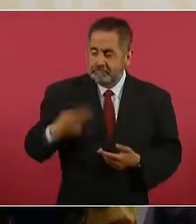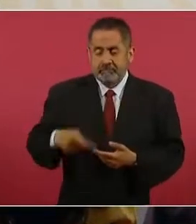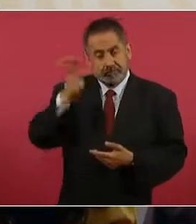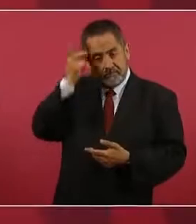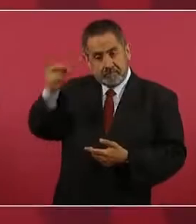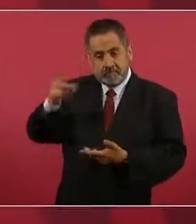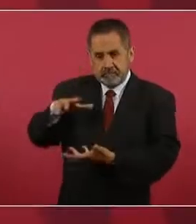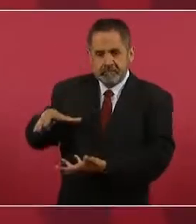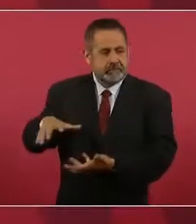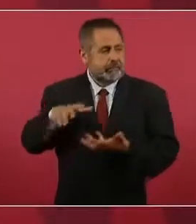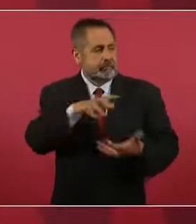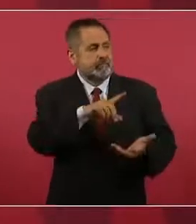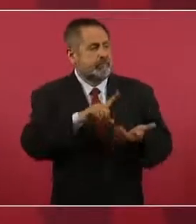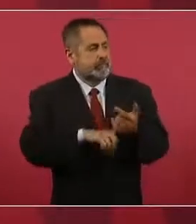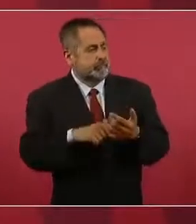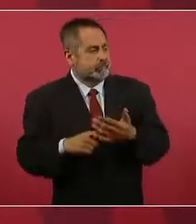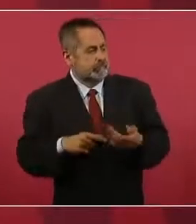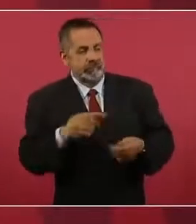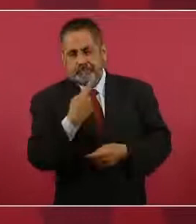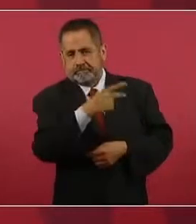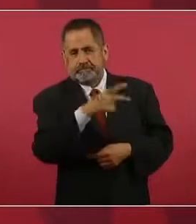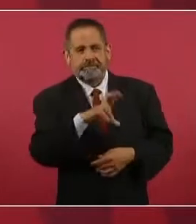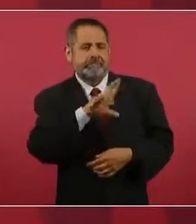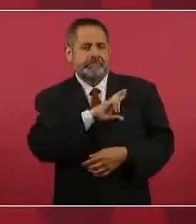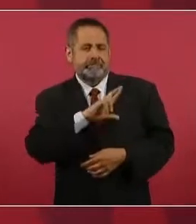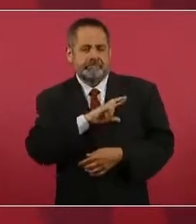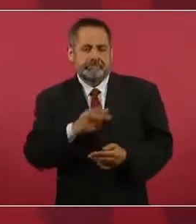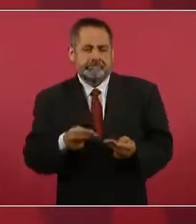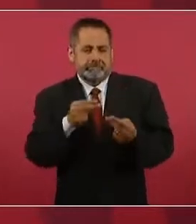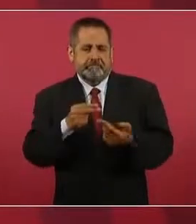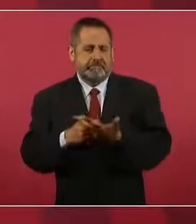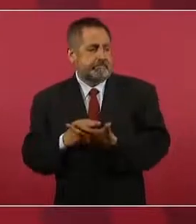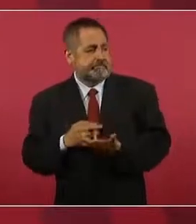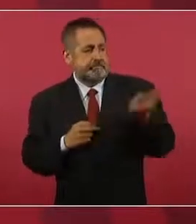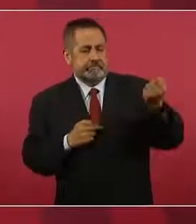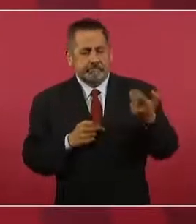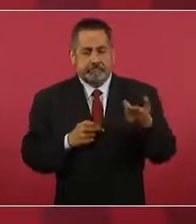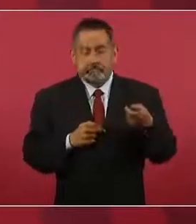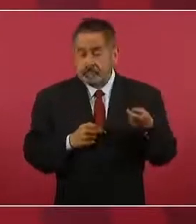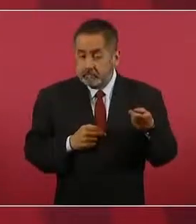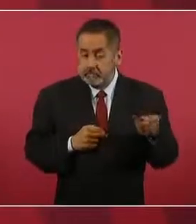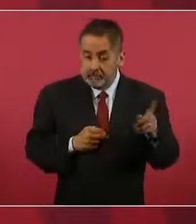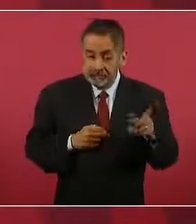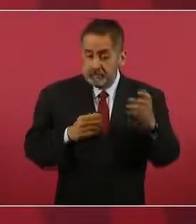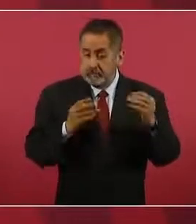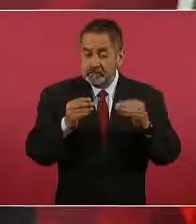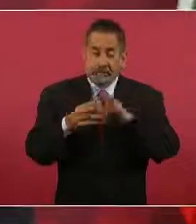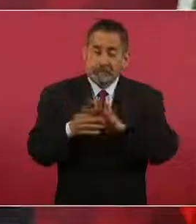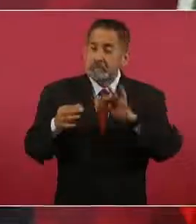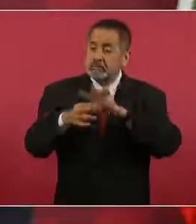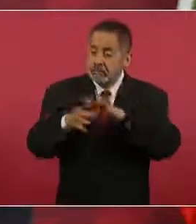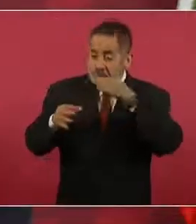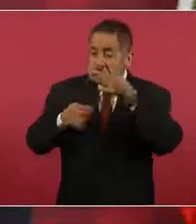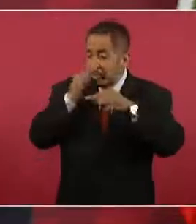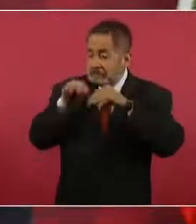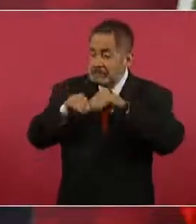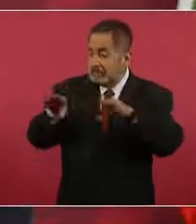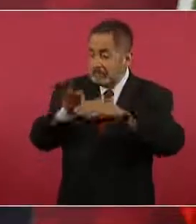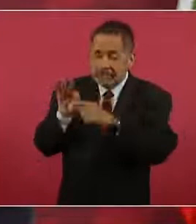de la nación a particulares, sobre todo extranjeros, como era tanto el bombardeo en los medios